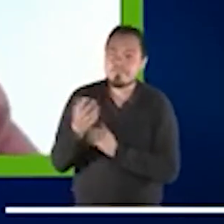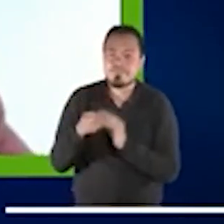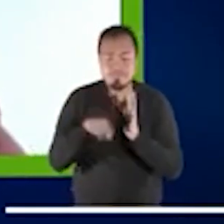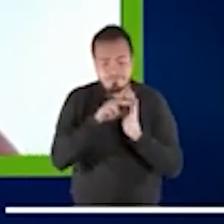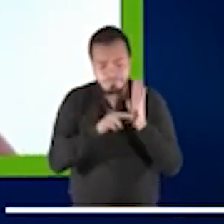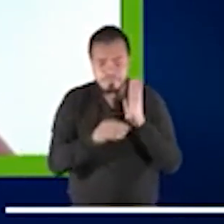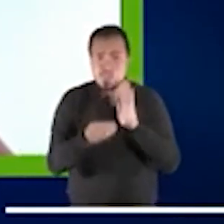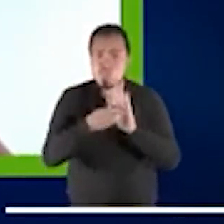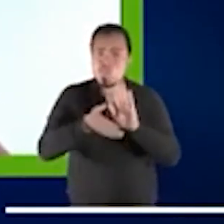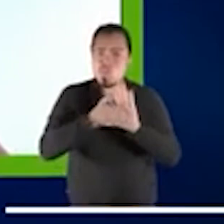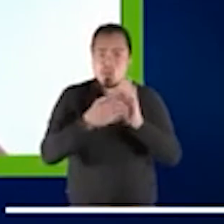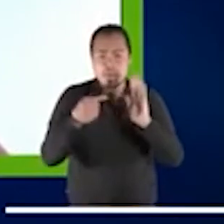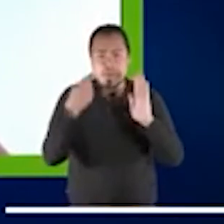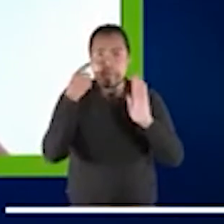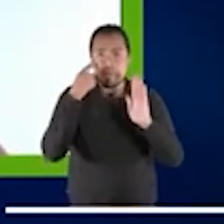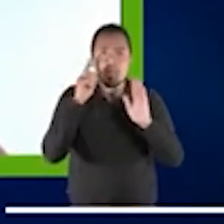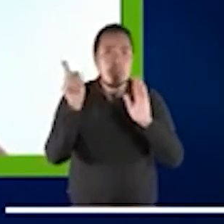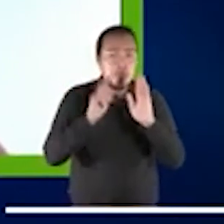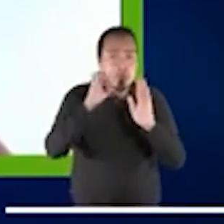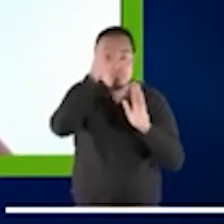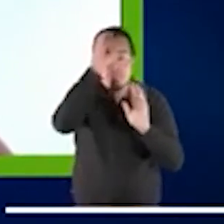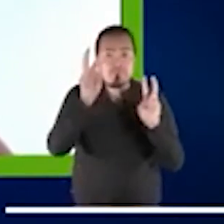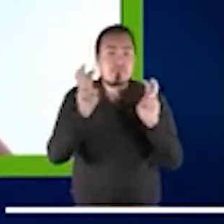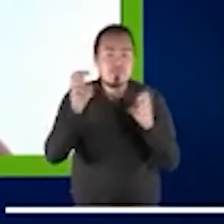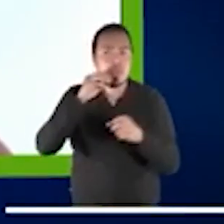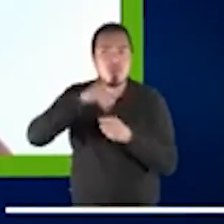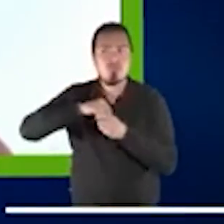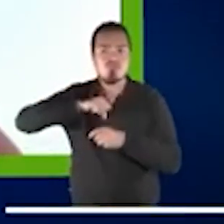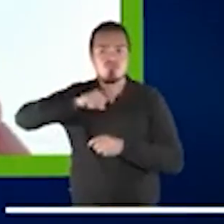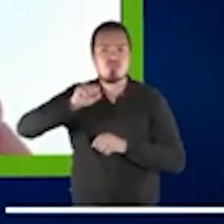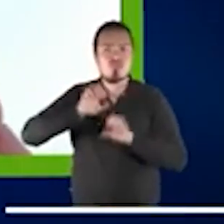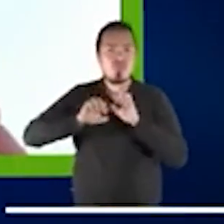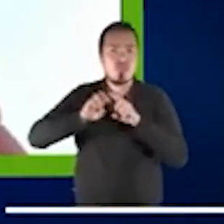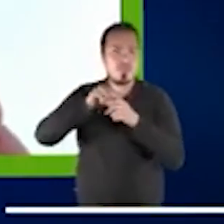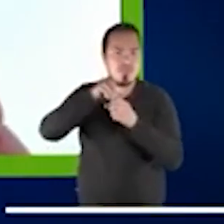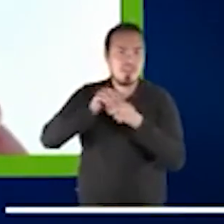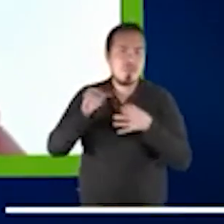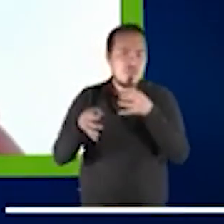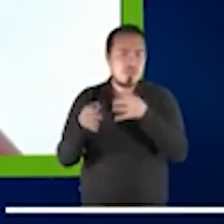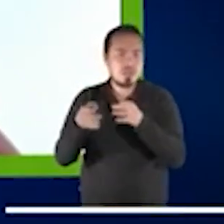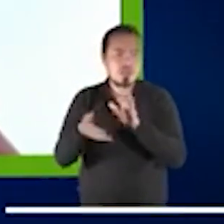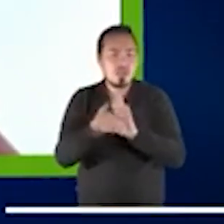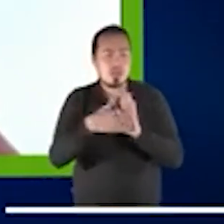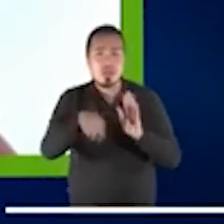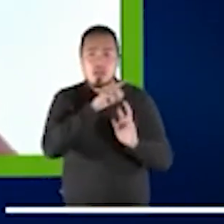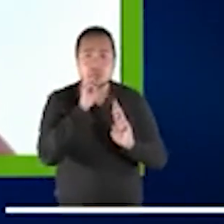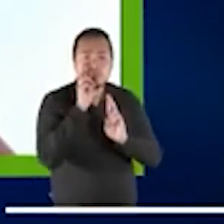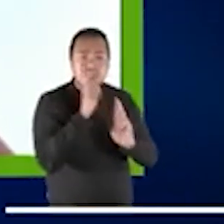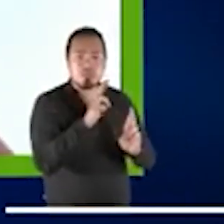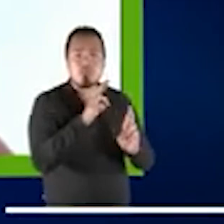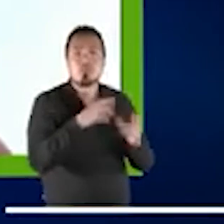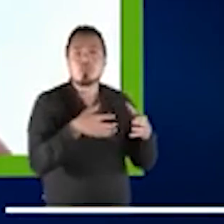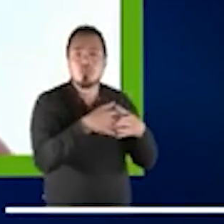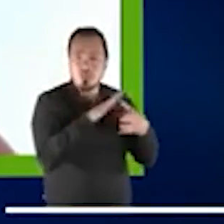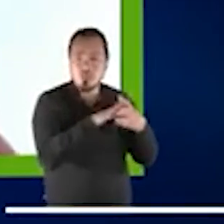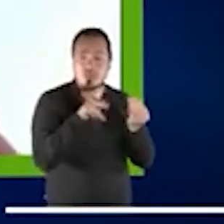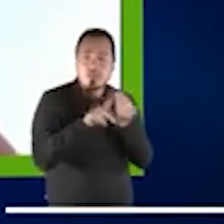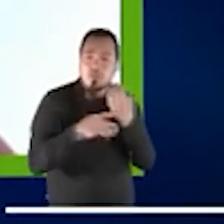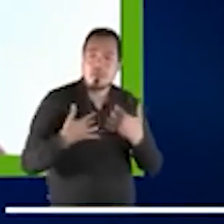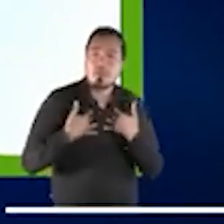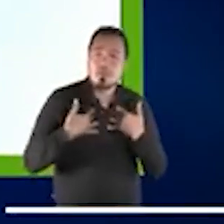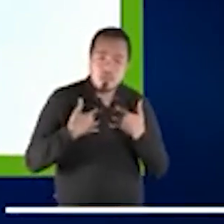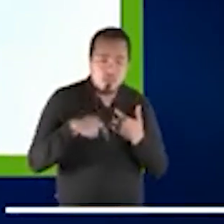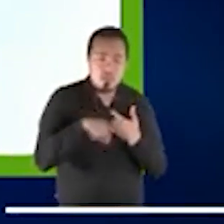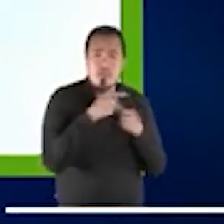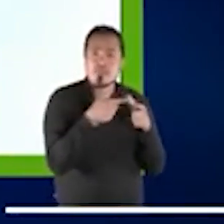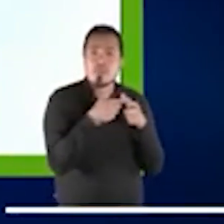tener justicia para ser reconocidos como víctimas y sabemos que son miles de víctimas que lo están haciendo lo han